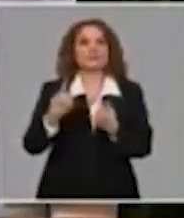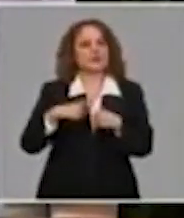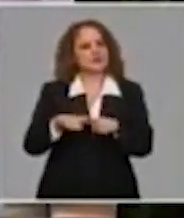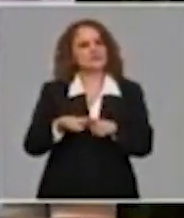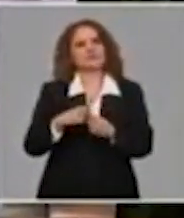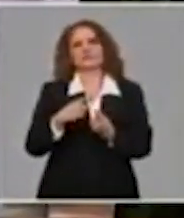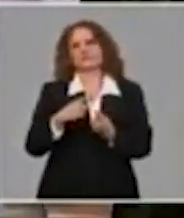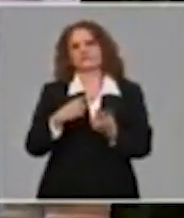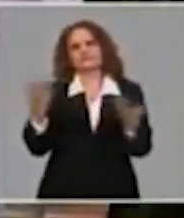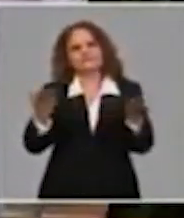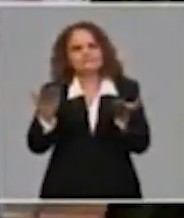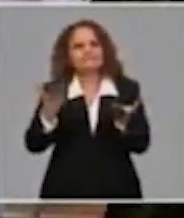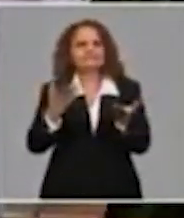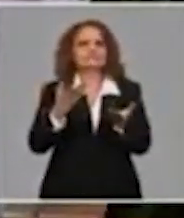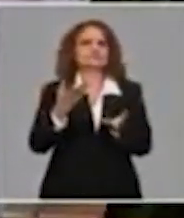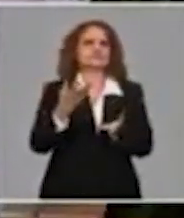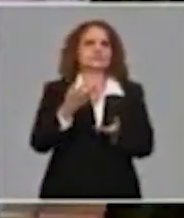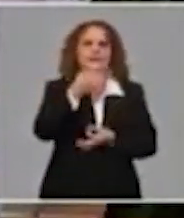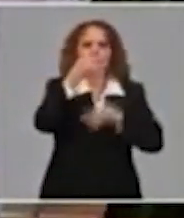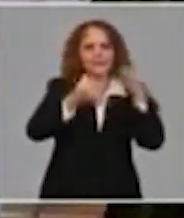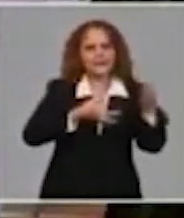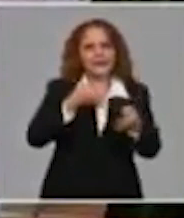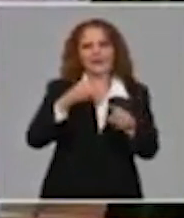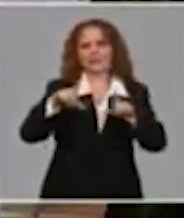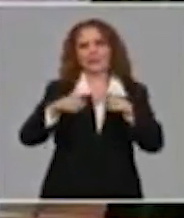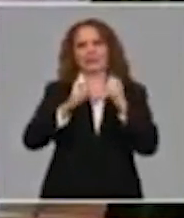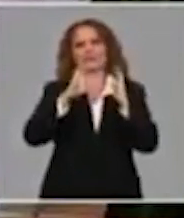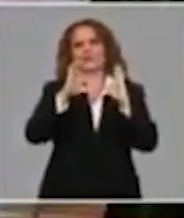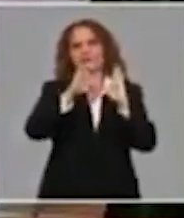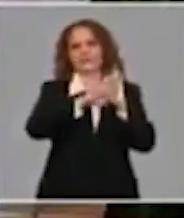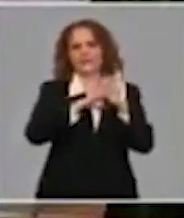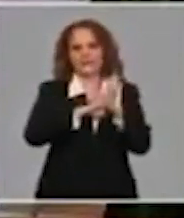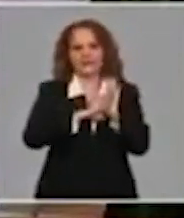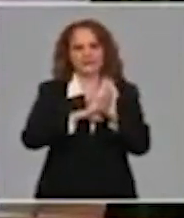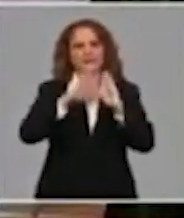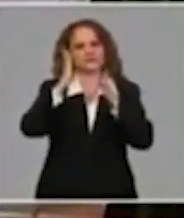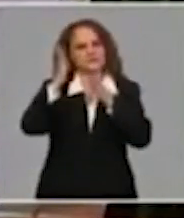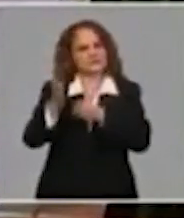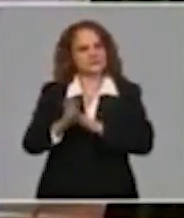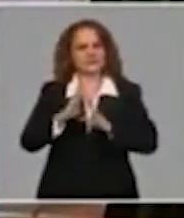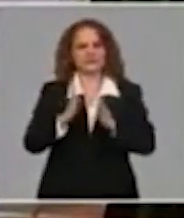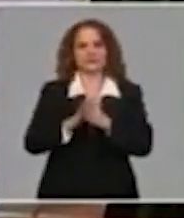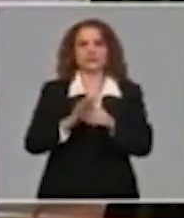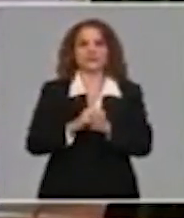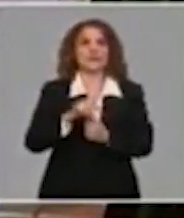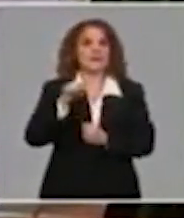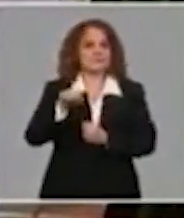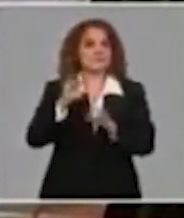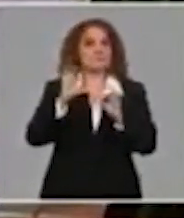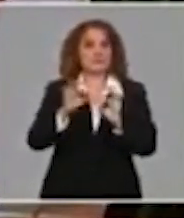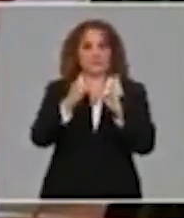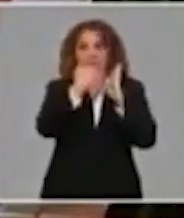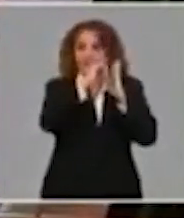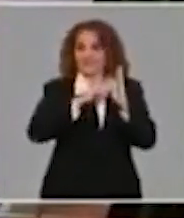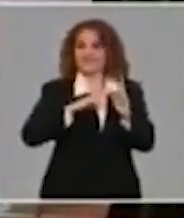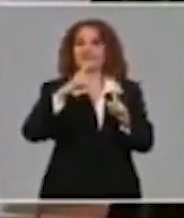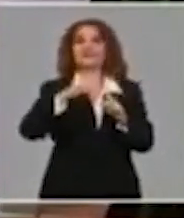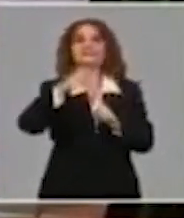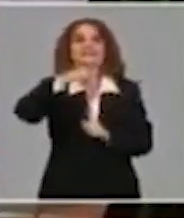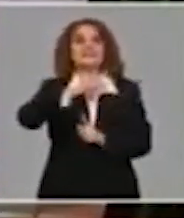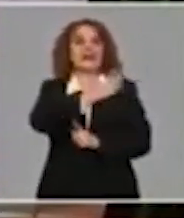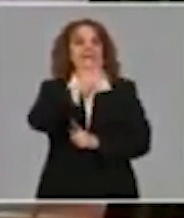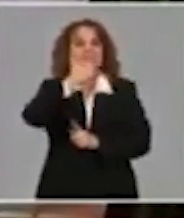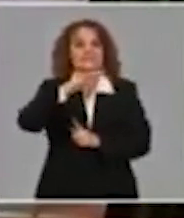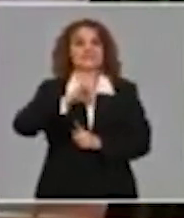medidas y la responsabilidad y la disciplina. Y esa tendencia o ese comportamiento de la tasa de incidencia de disminución se ha mantenido como se vio